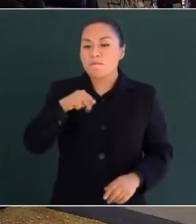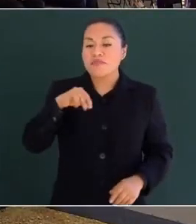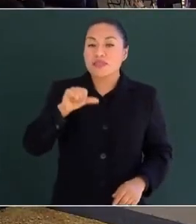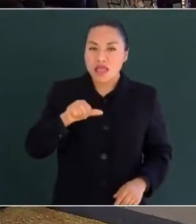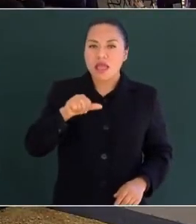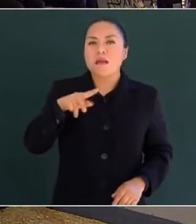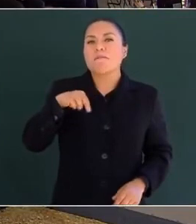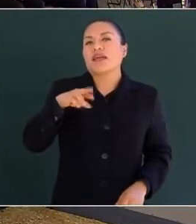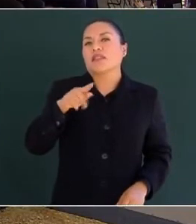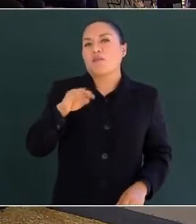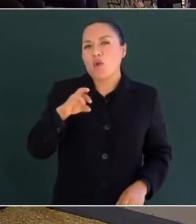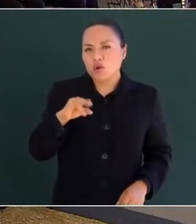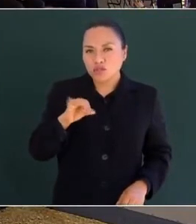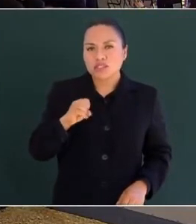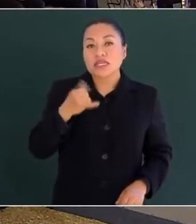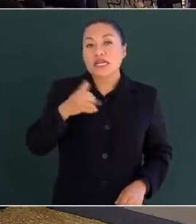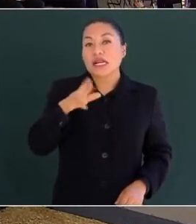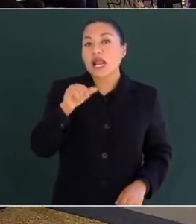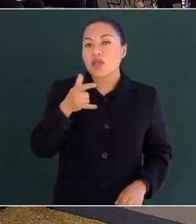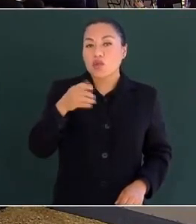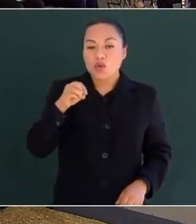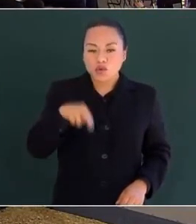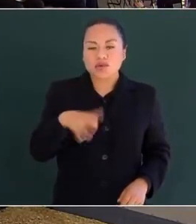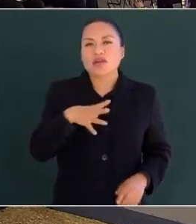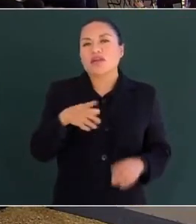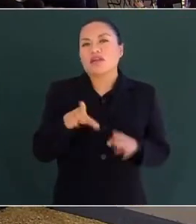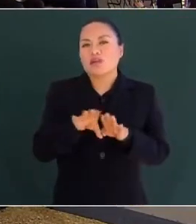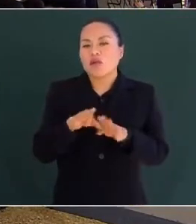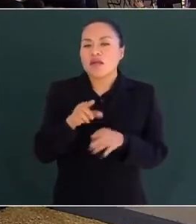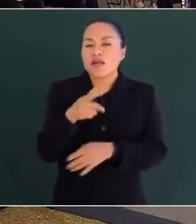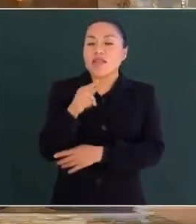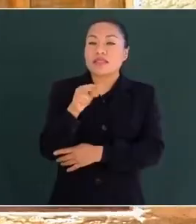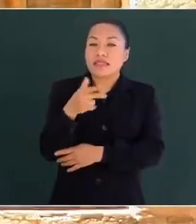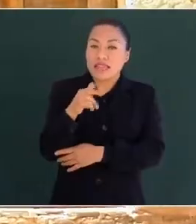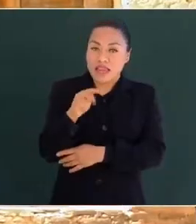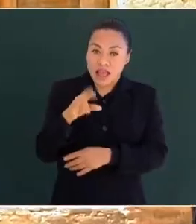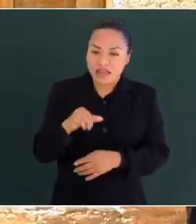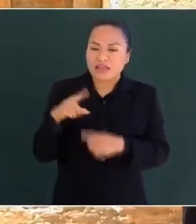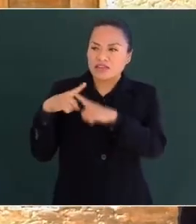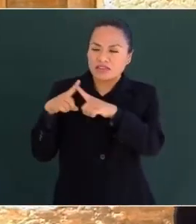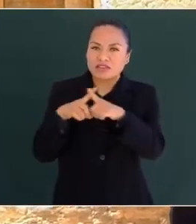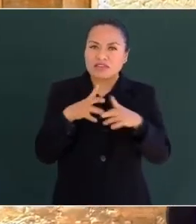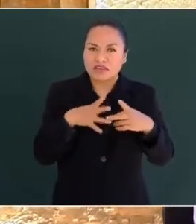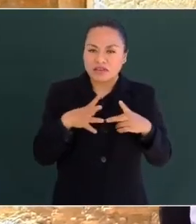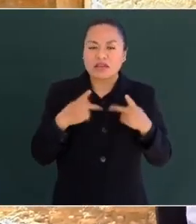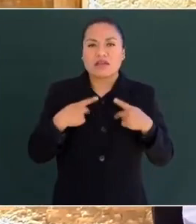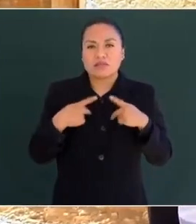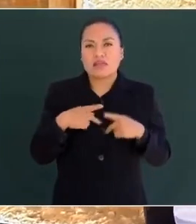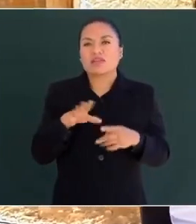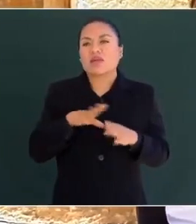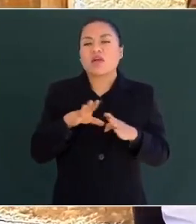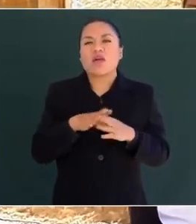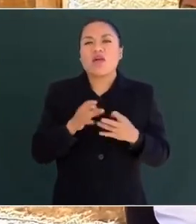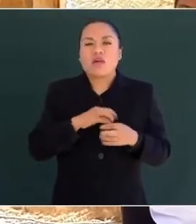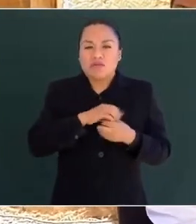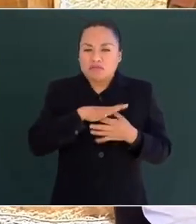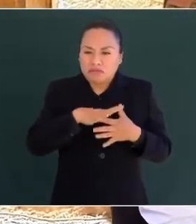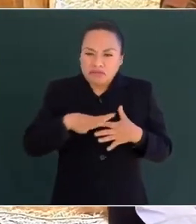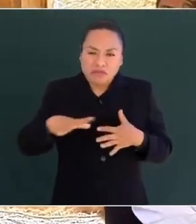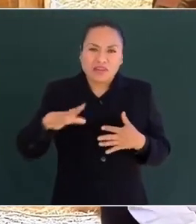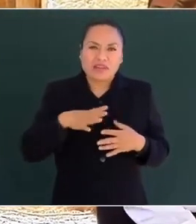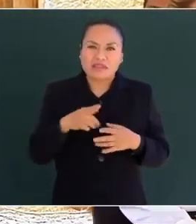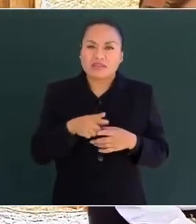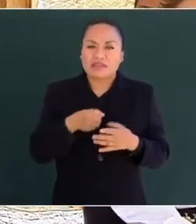la prisión de Bravo y Rayón y el indulto de Terán y otros jefes habían derramado el desaliento y el pavor